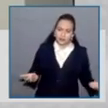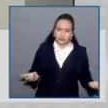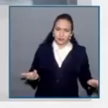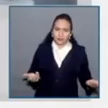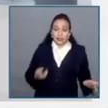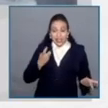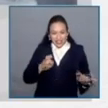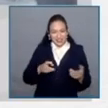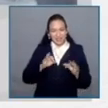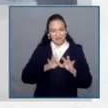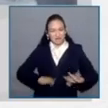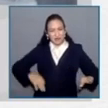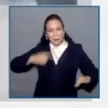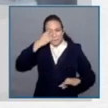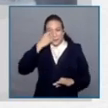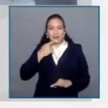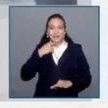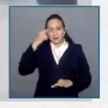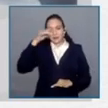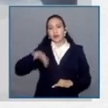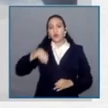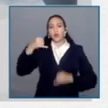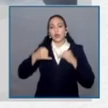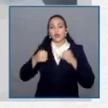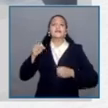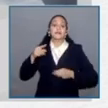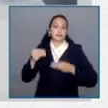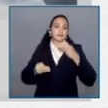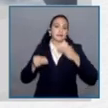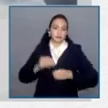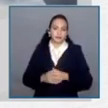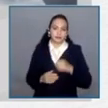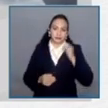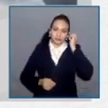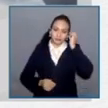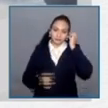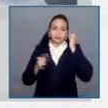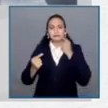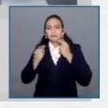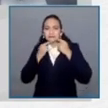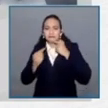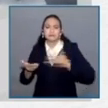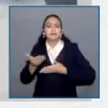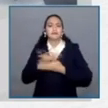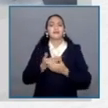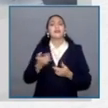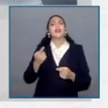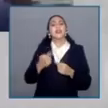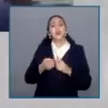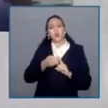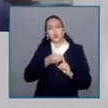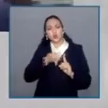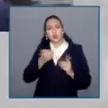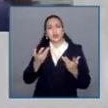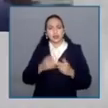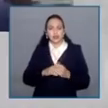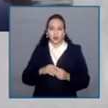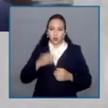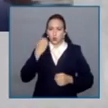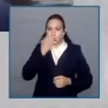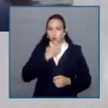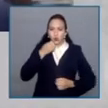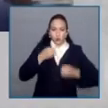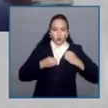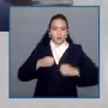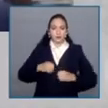magistrado. Al participar en una mesa de análisis organizada por la Escuela Federal de Formación Judicial, José Patricio